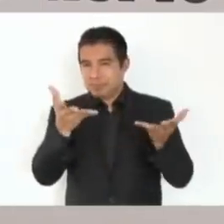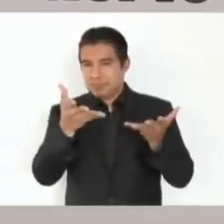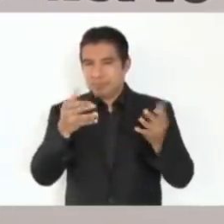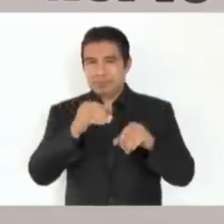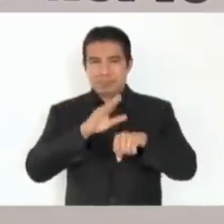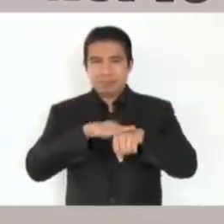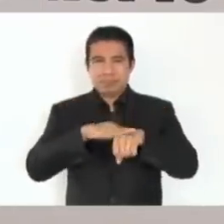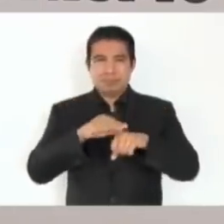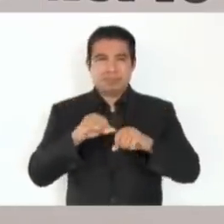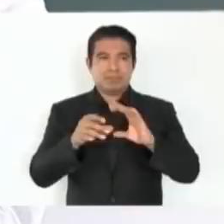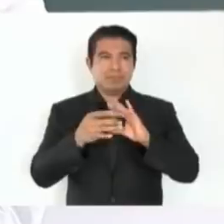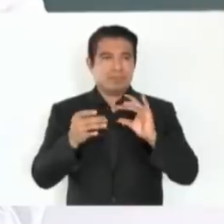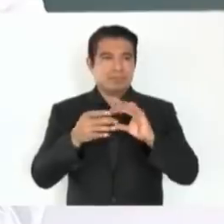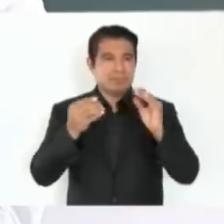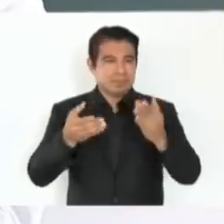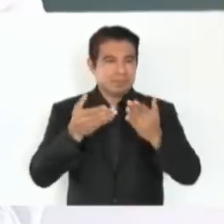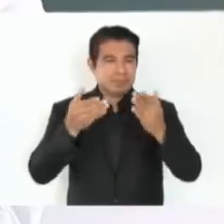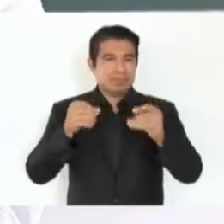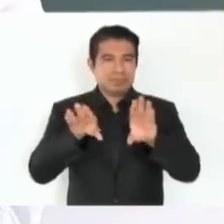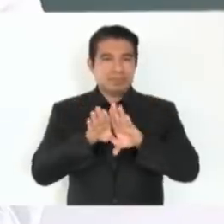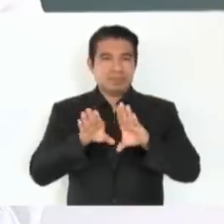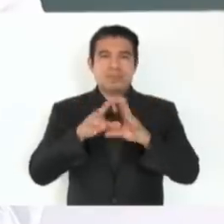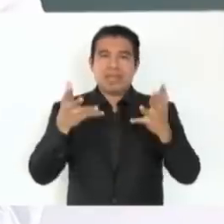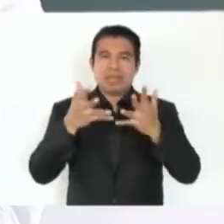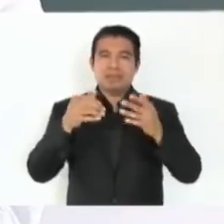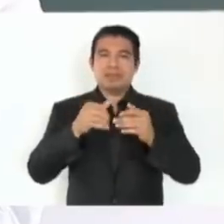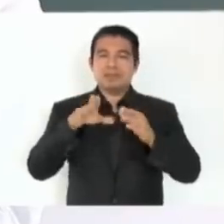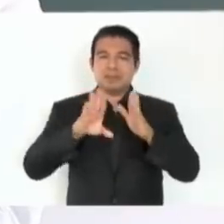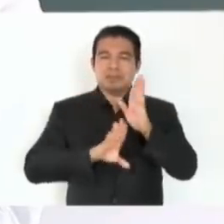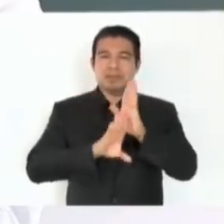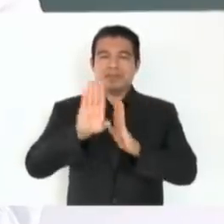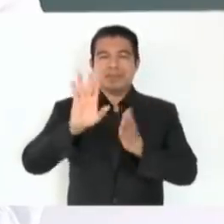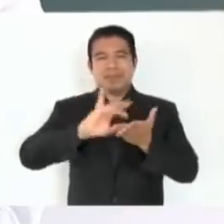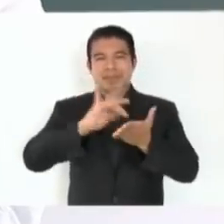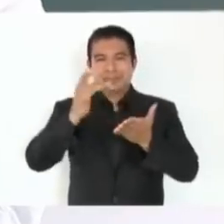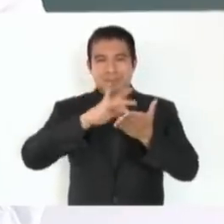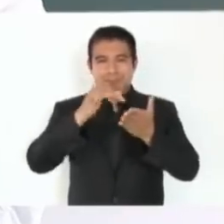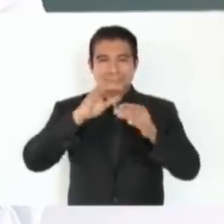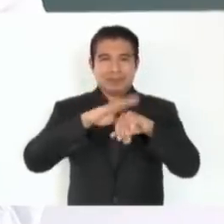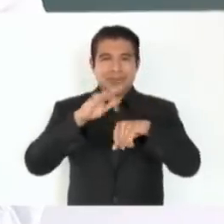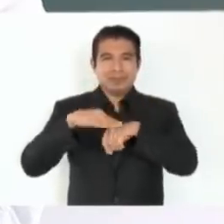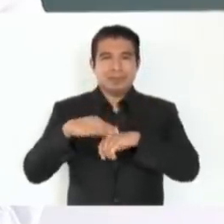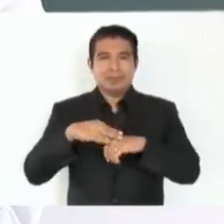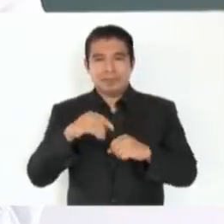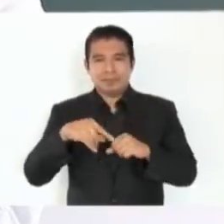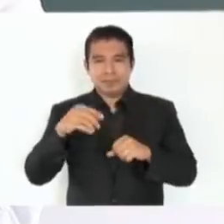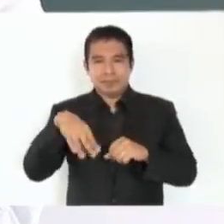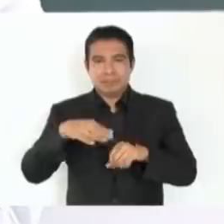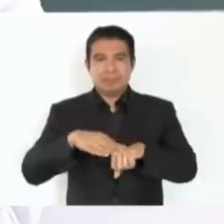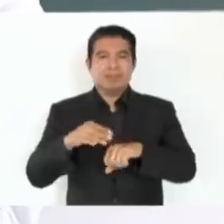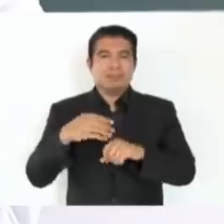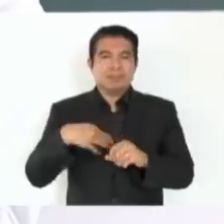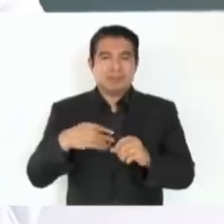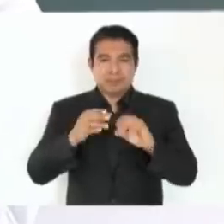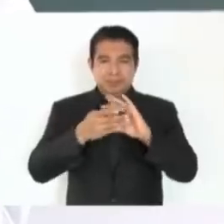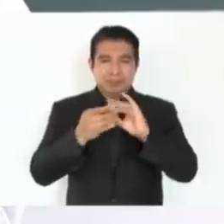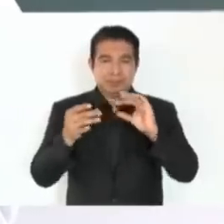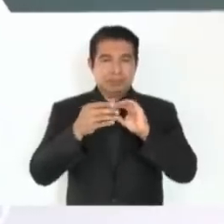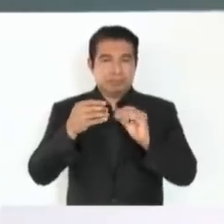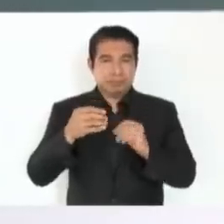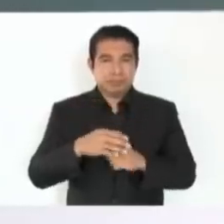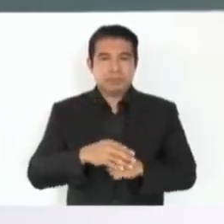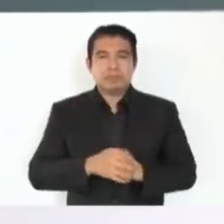proyecto salga adelante. Muchas gracias a todos los servidores públicos, a